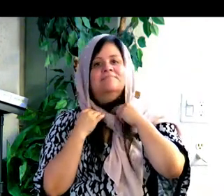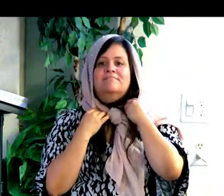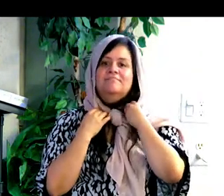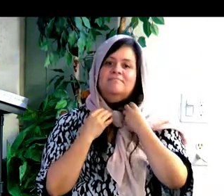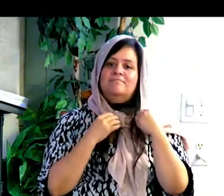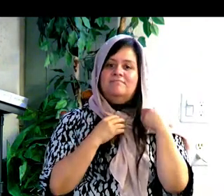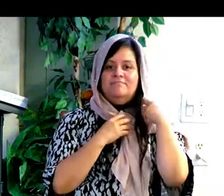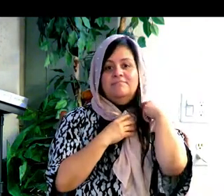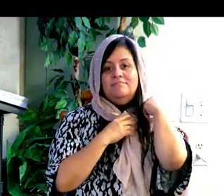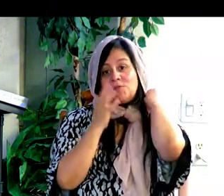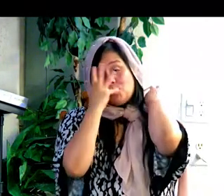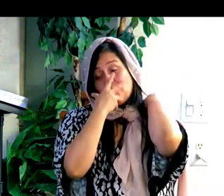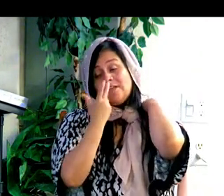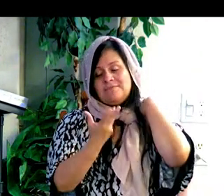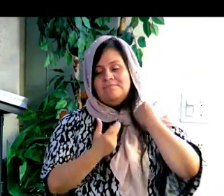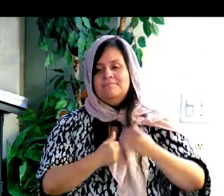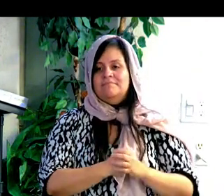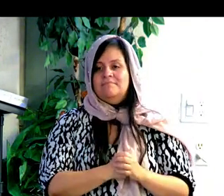lo ponemos en la pared.